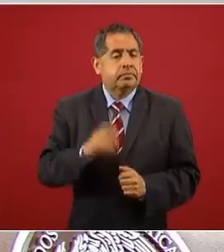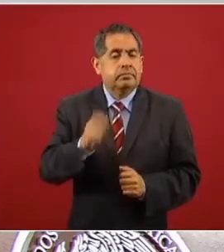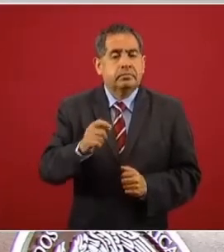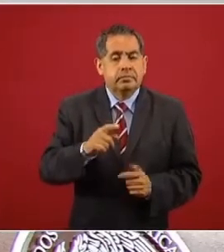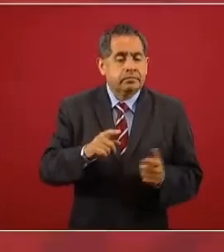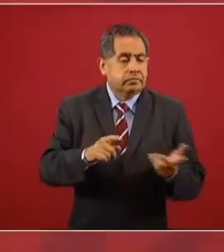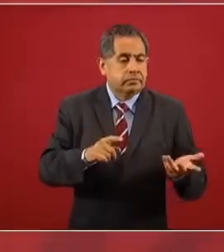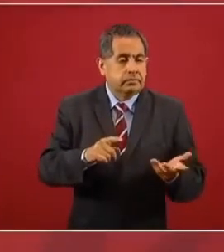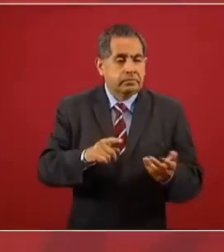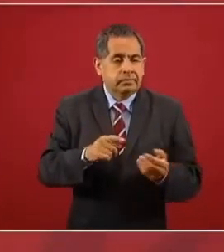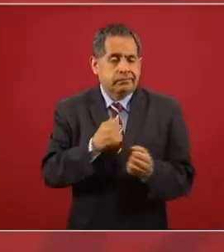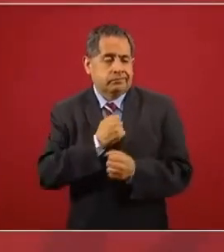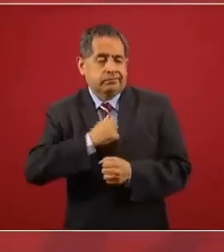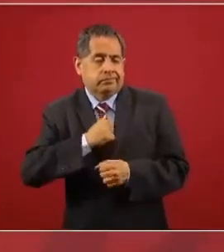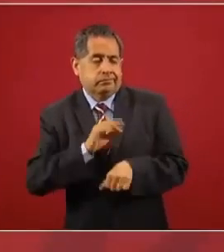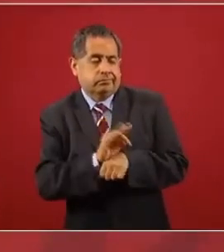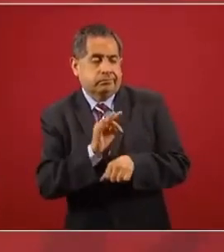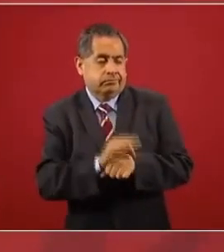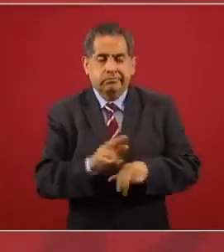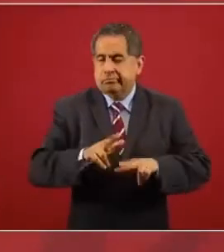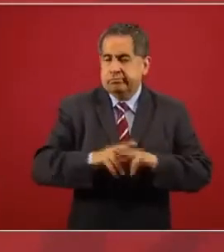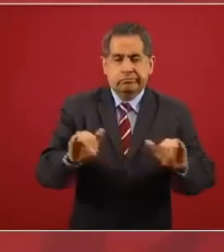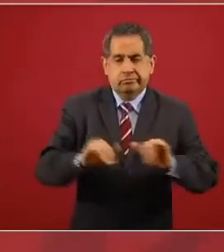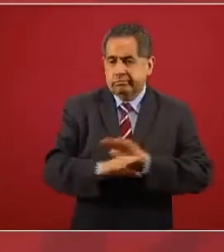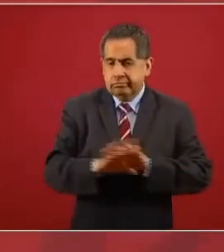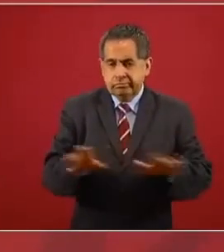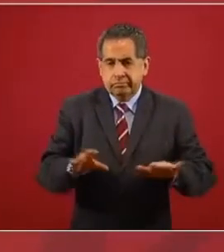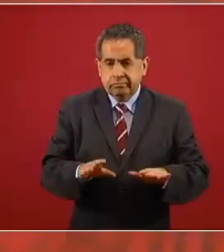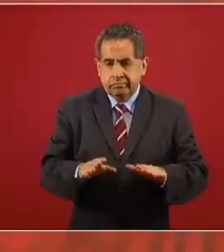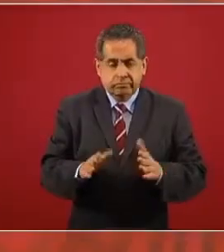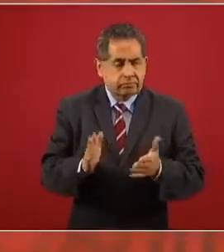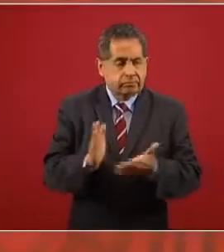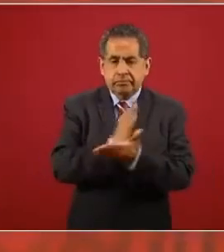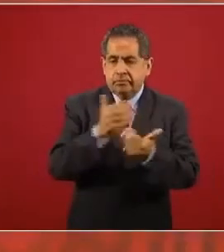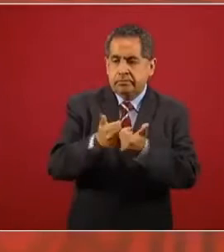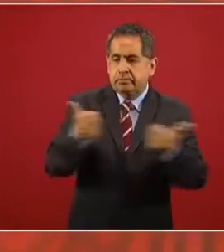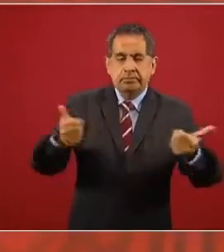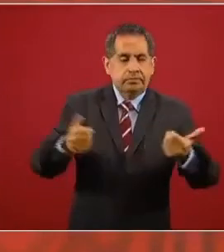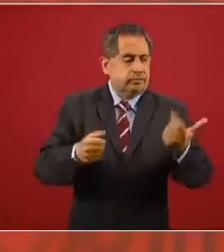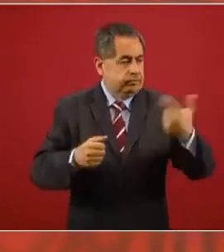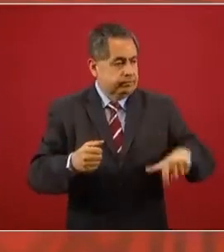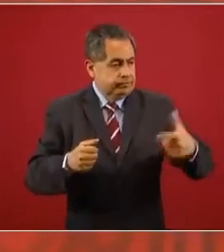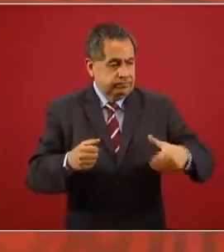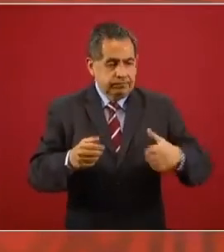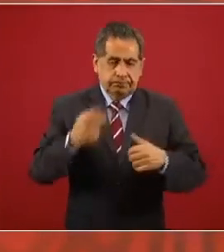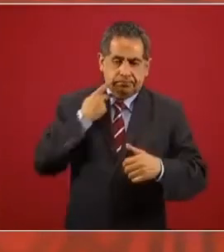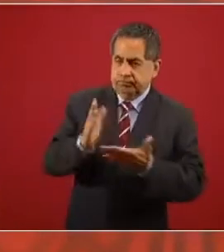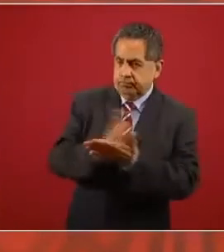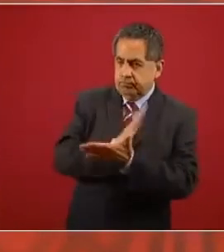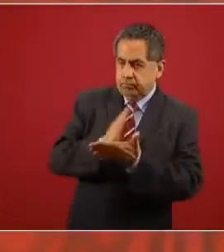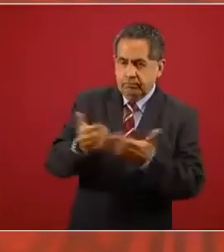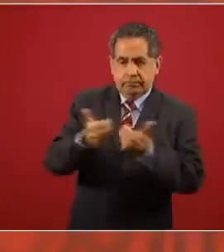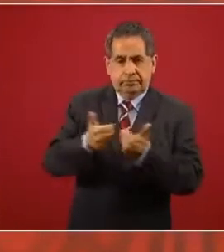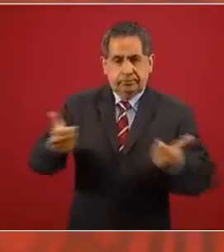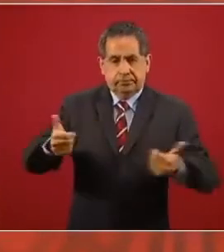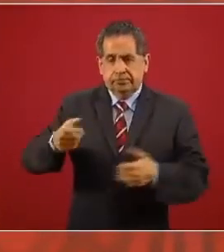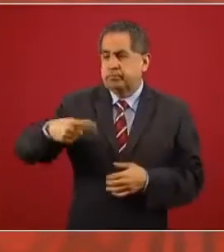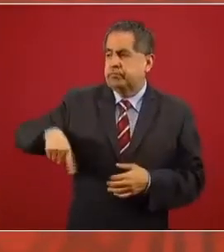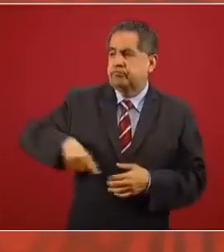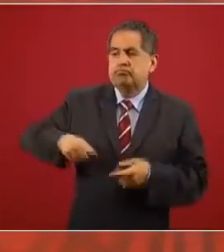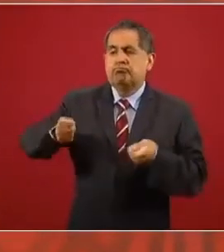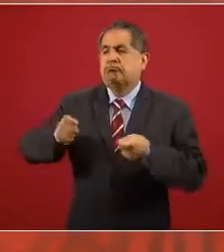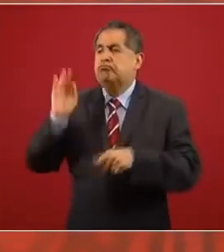influyentismo. Y va a haber separación entre poder económico y poder político y el gobierno va a